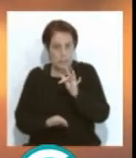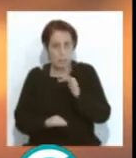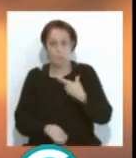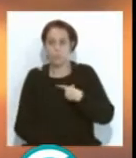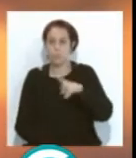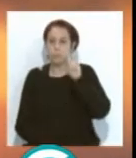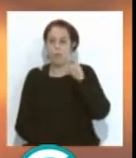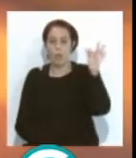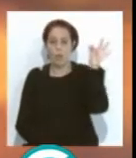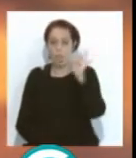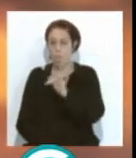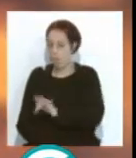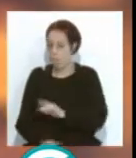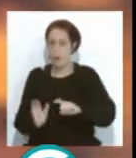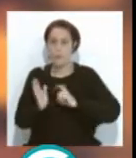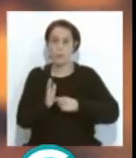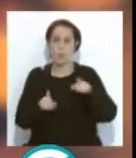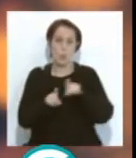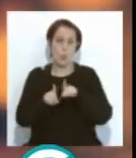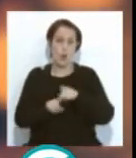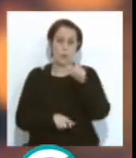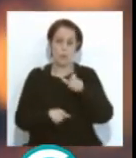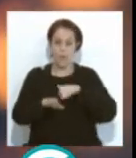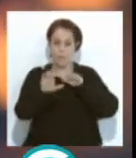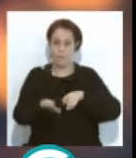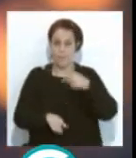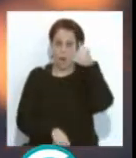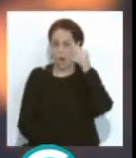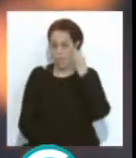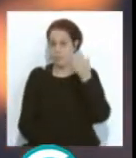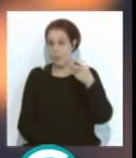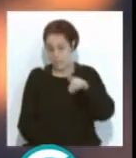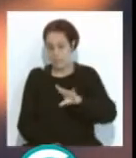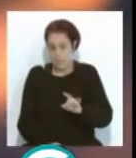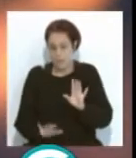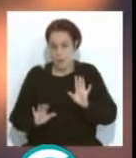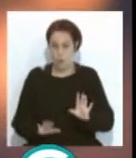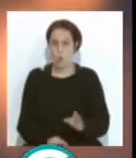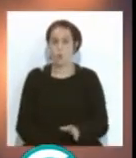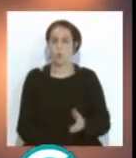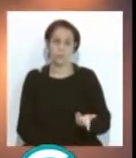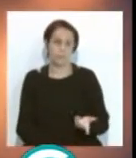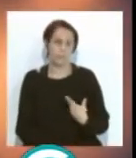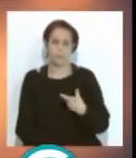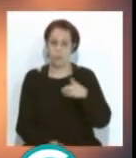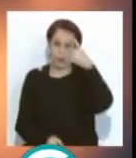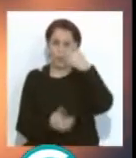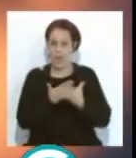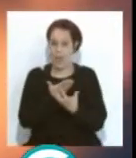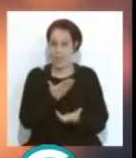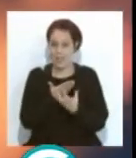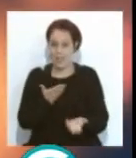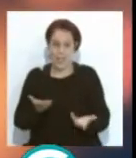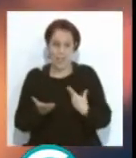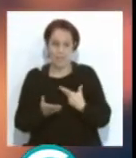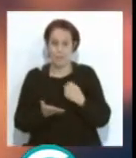el concurso como aficionada o aficionado que quiera verlo, ¿qué tal? Pues también está ahí, pero bueno, descárgate el abono